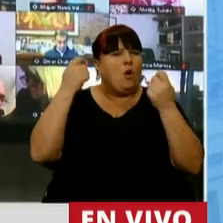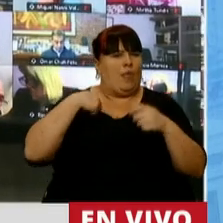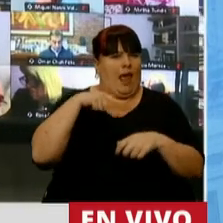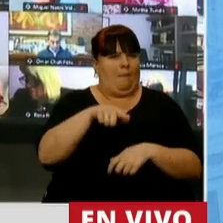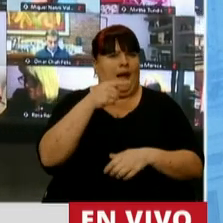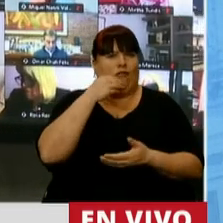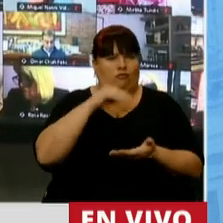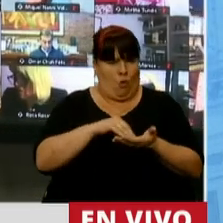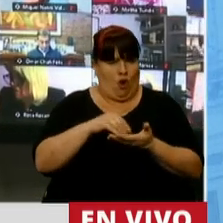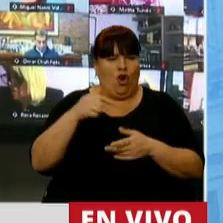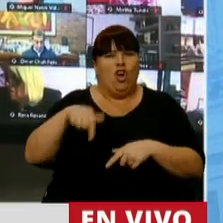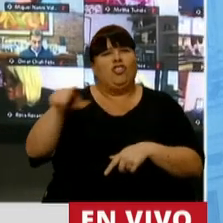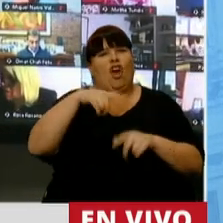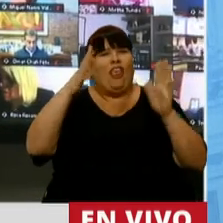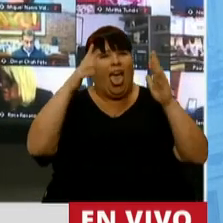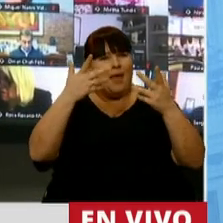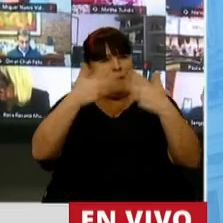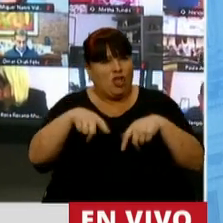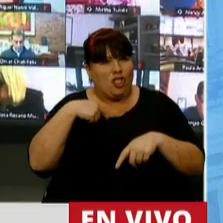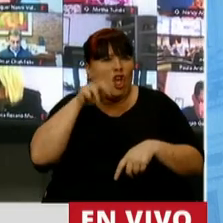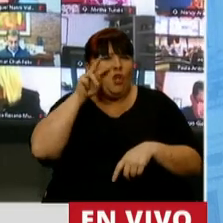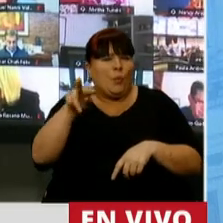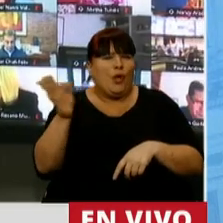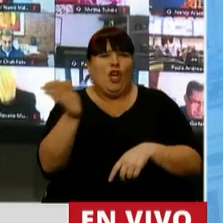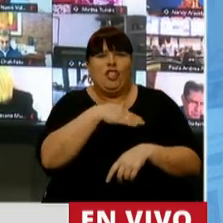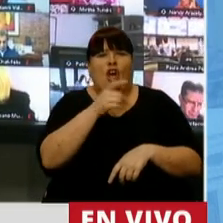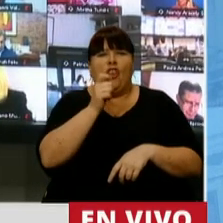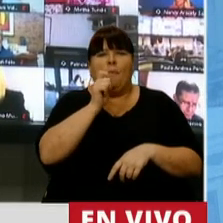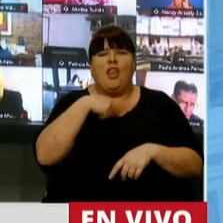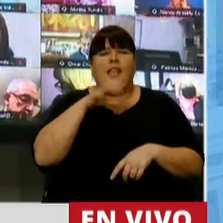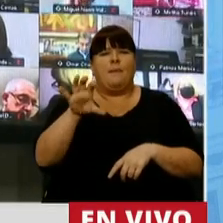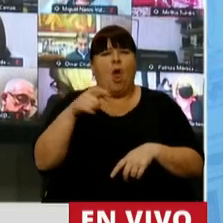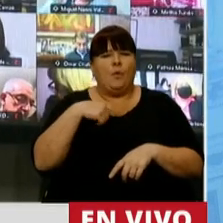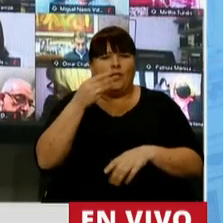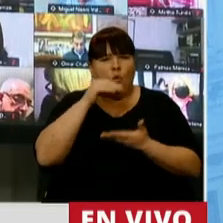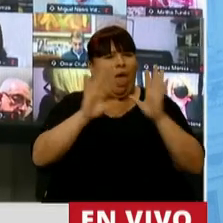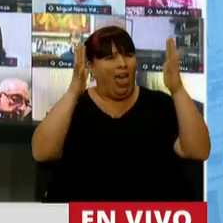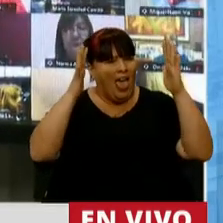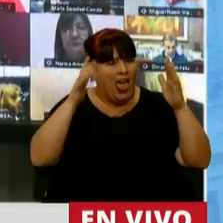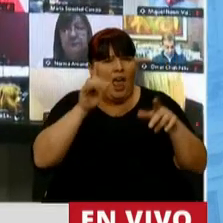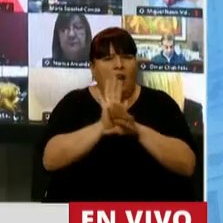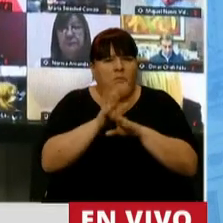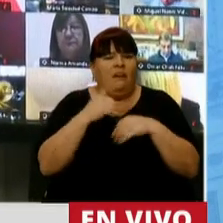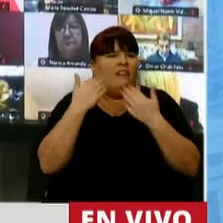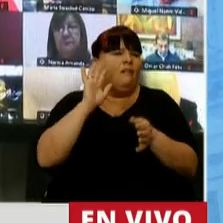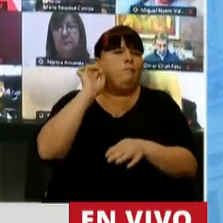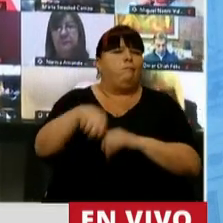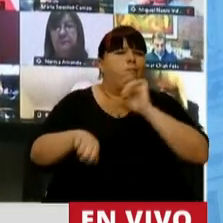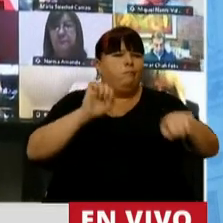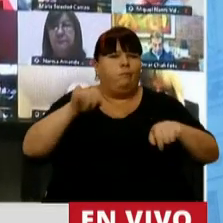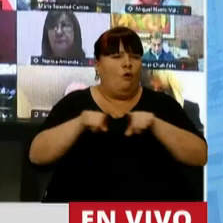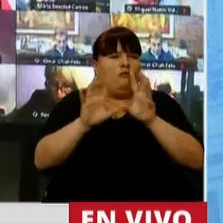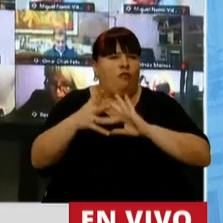mi provincia. El hecho de estar aplaudiendo este proyecto, como recién veían todos los medios de mi provincia, es seguir dándole la espalda